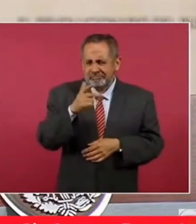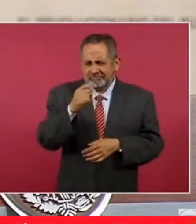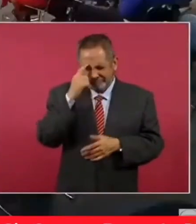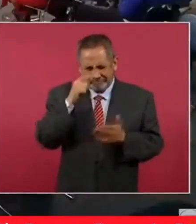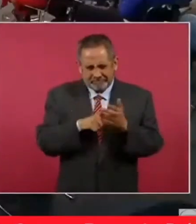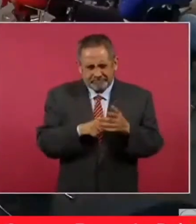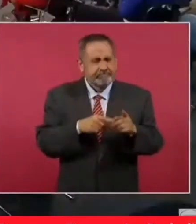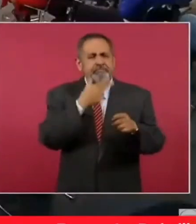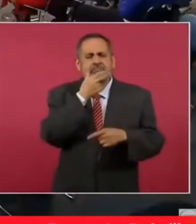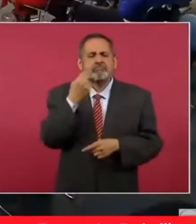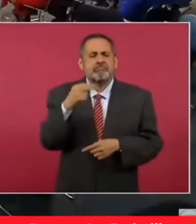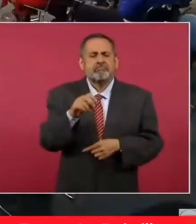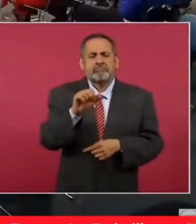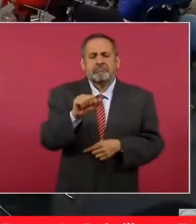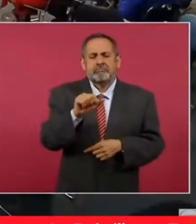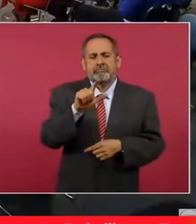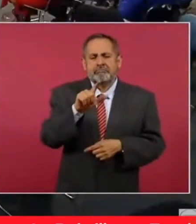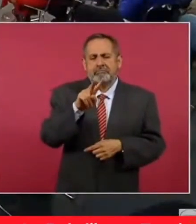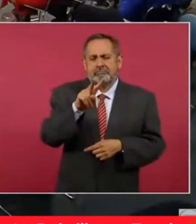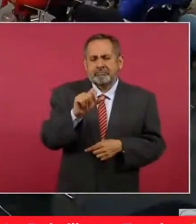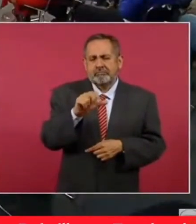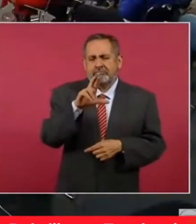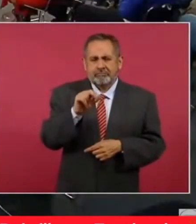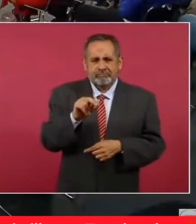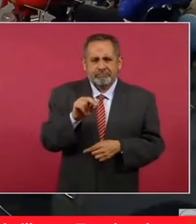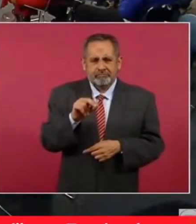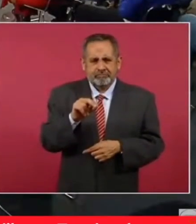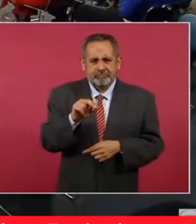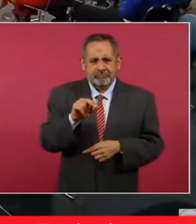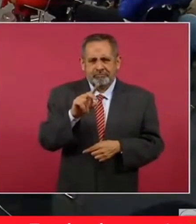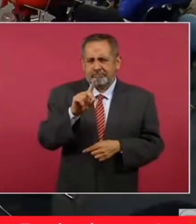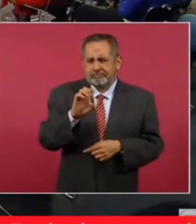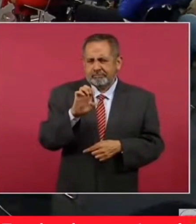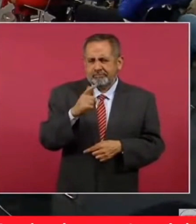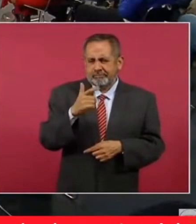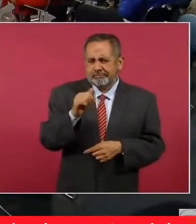Álvaro Álvaro del del gal